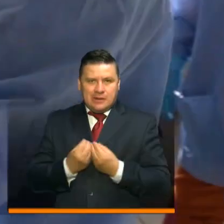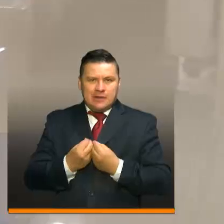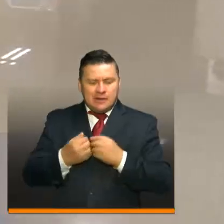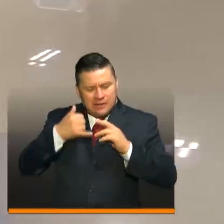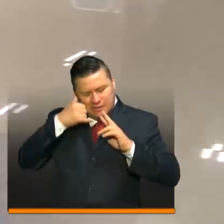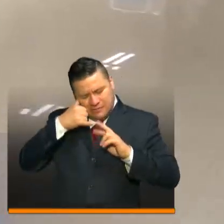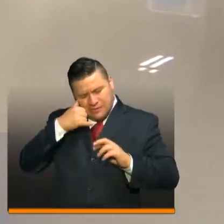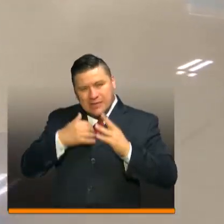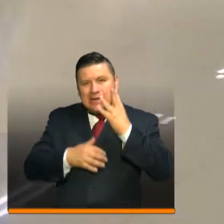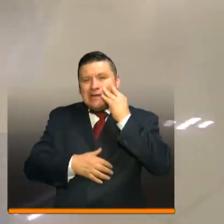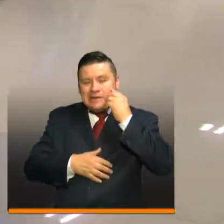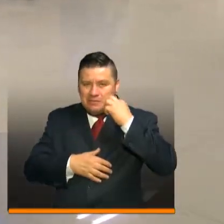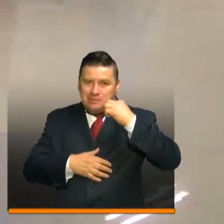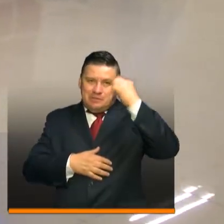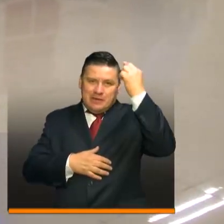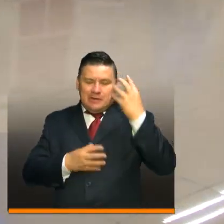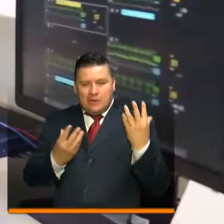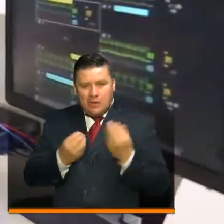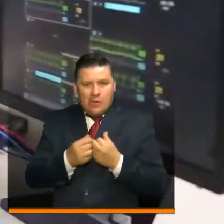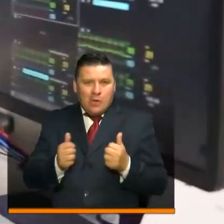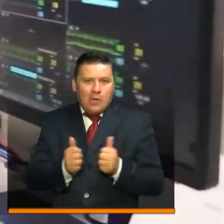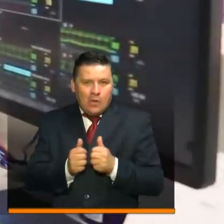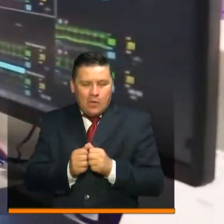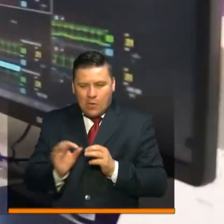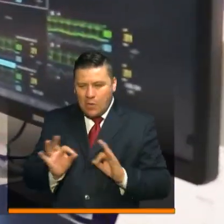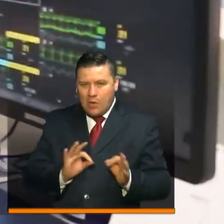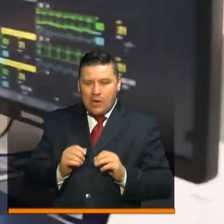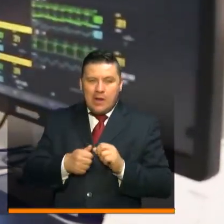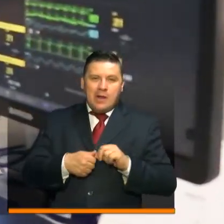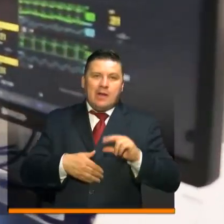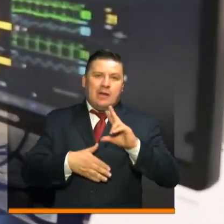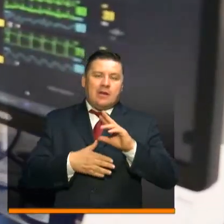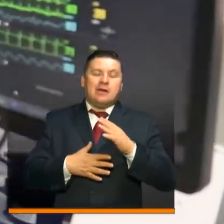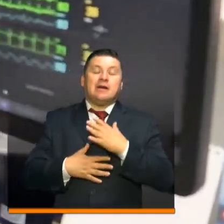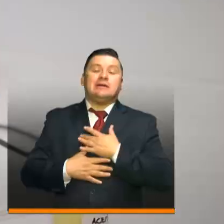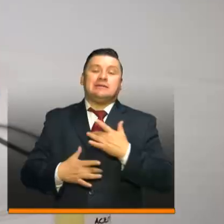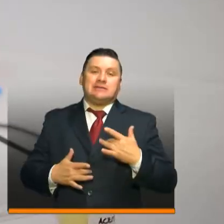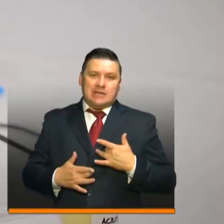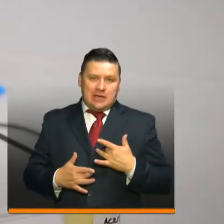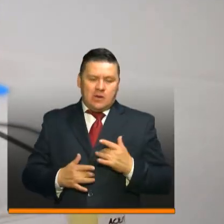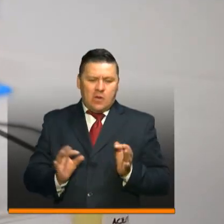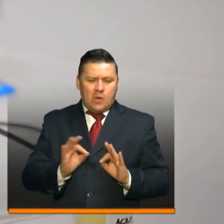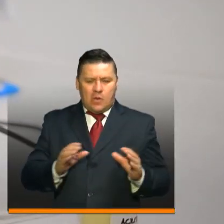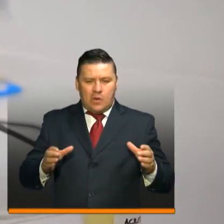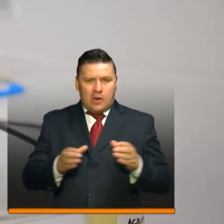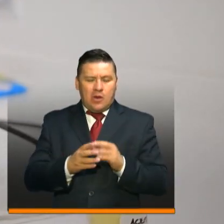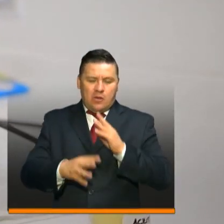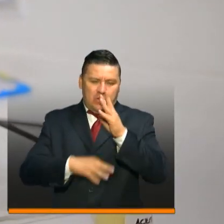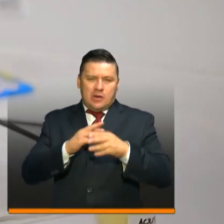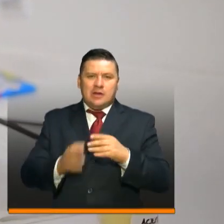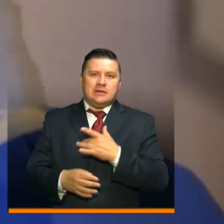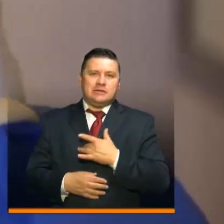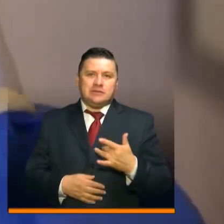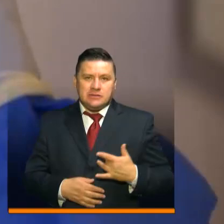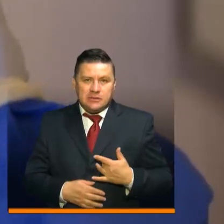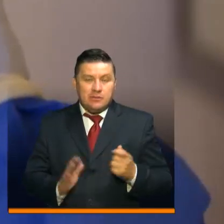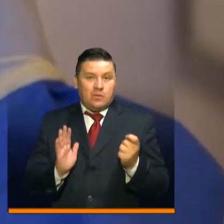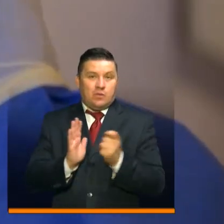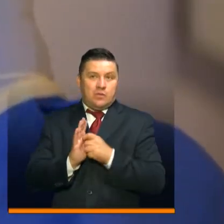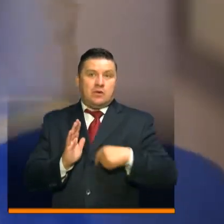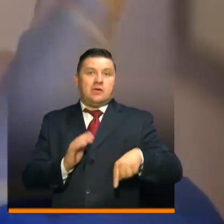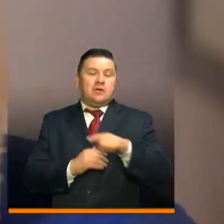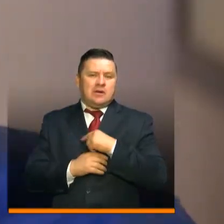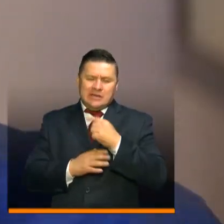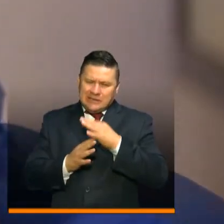científicos y expertos y con el acompañamiento de la Organización Panamericana de la Salud y de la Organización Mundial de la Salud. Por otro lado,